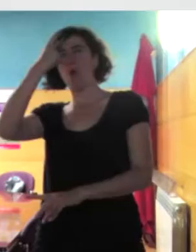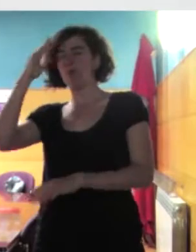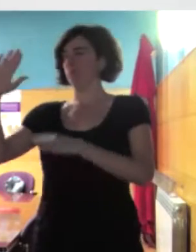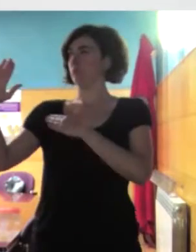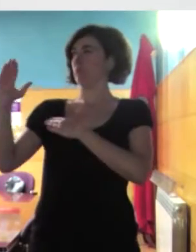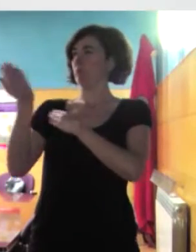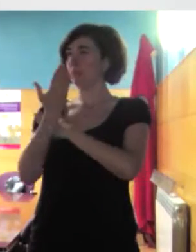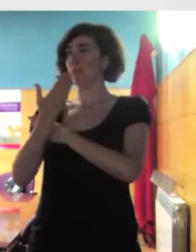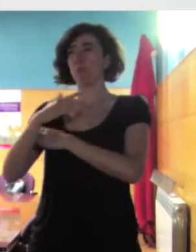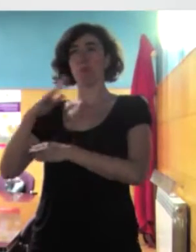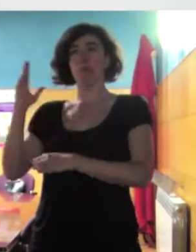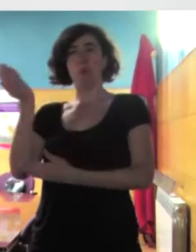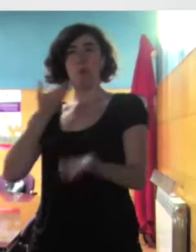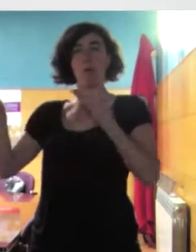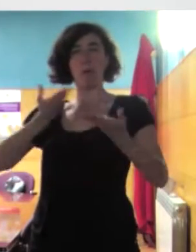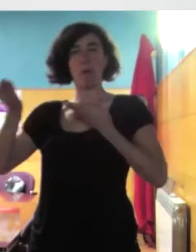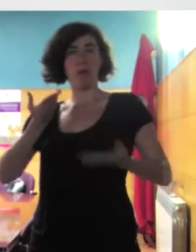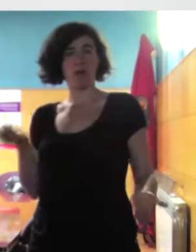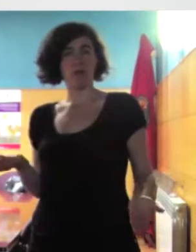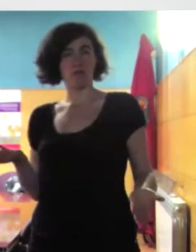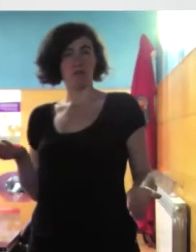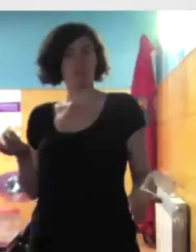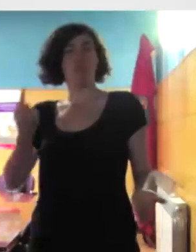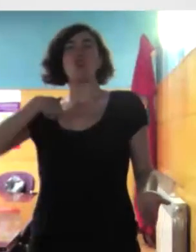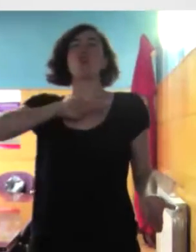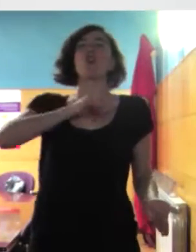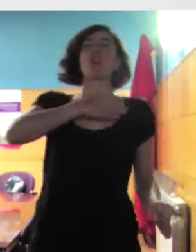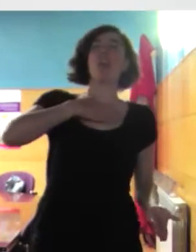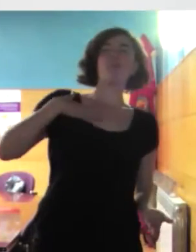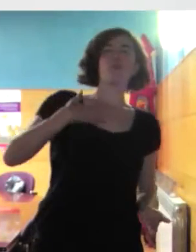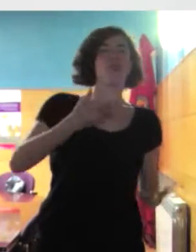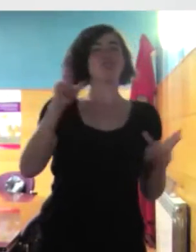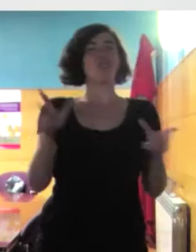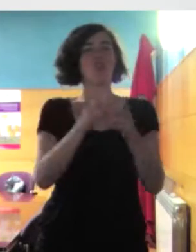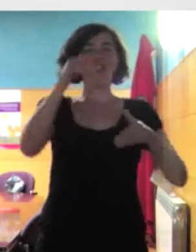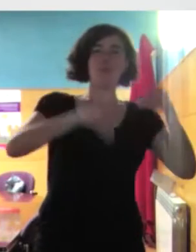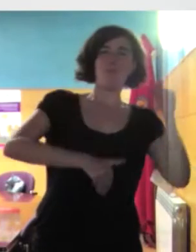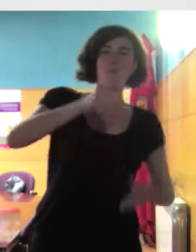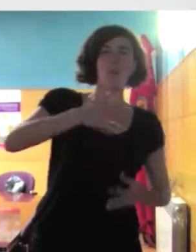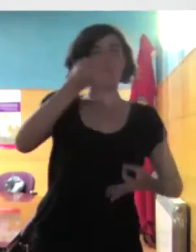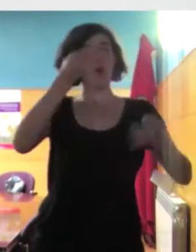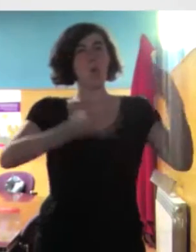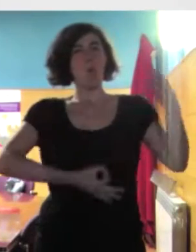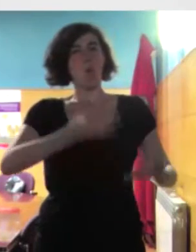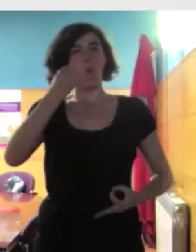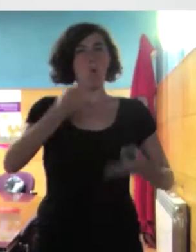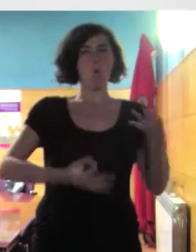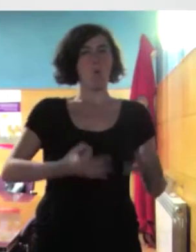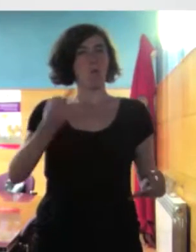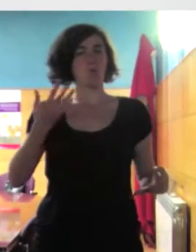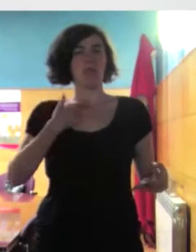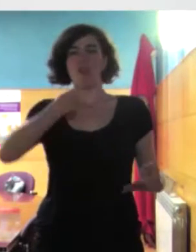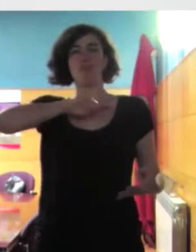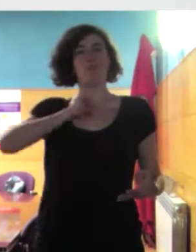suponemos que estamos intentando construir una sociedad democrática justa y equitativa donde no tratamos mal a nadie venga de donde